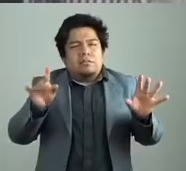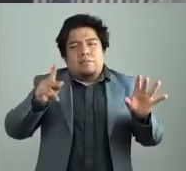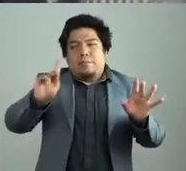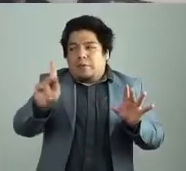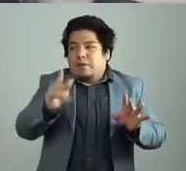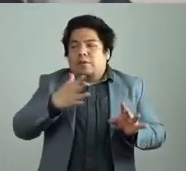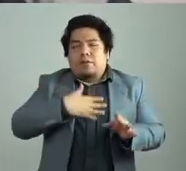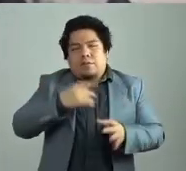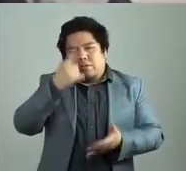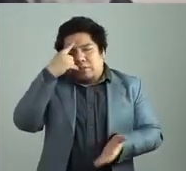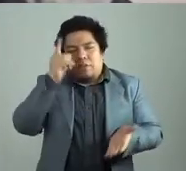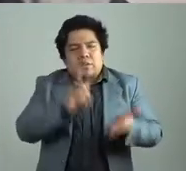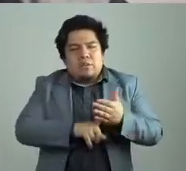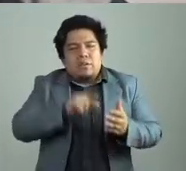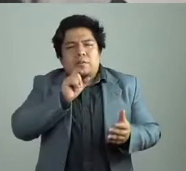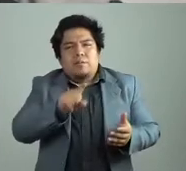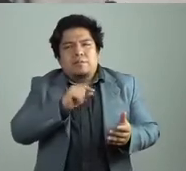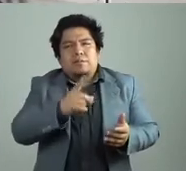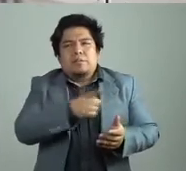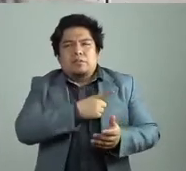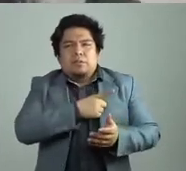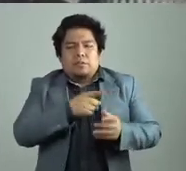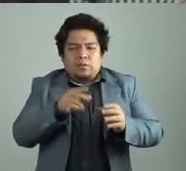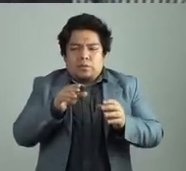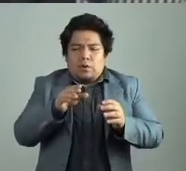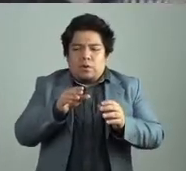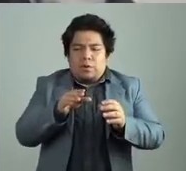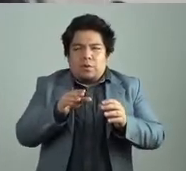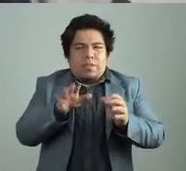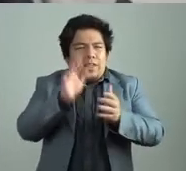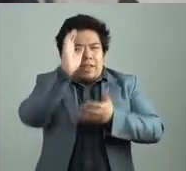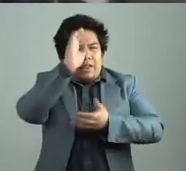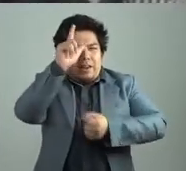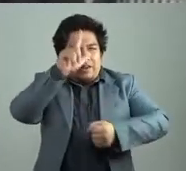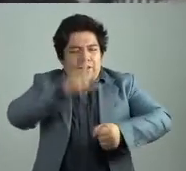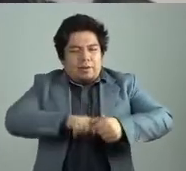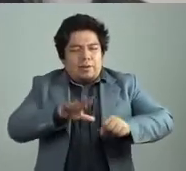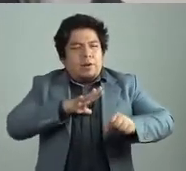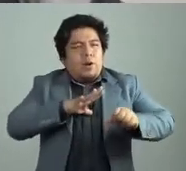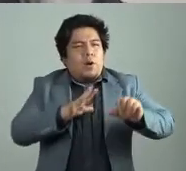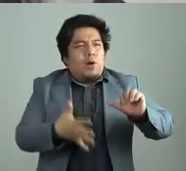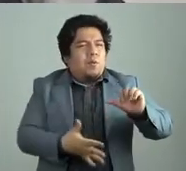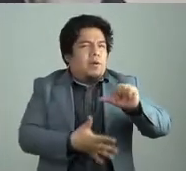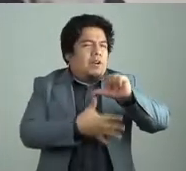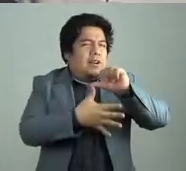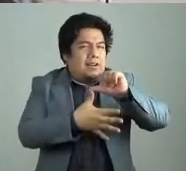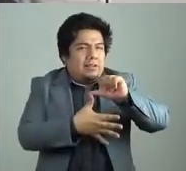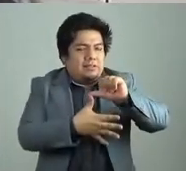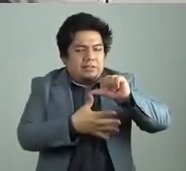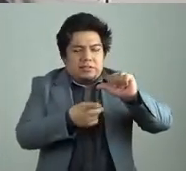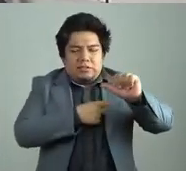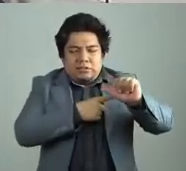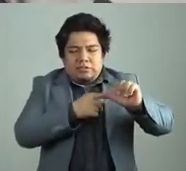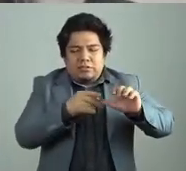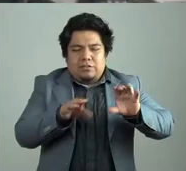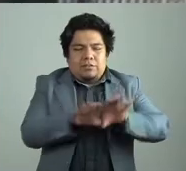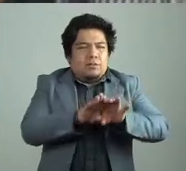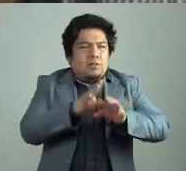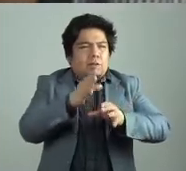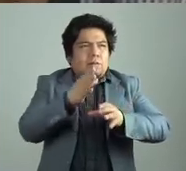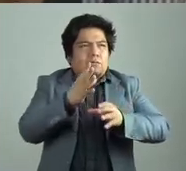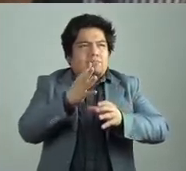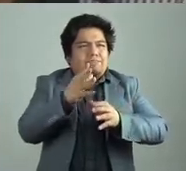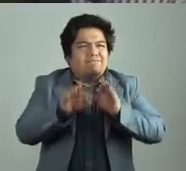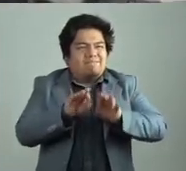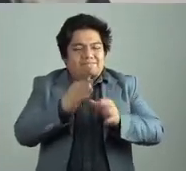forma que encontró la literatura latinoamericana para escapar de esa etiqueta, ¿no? Que a mí siempre me ha molestado, ¿no?